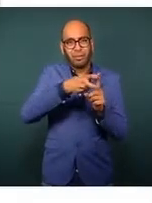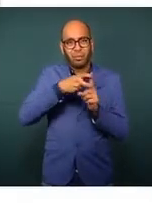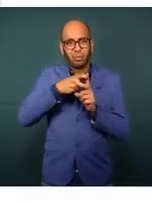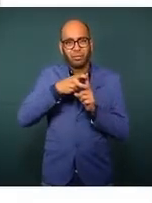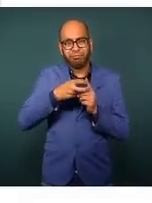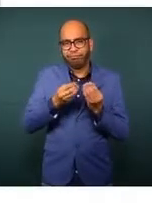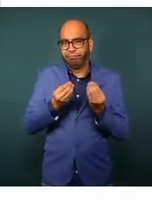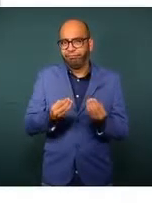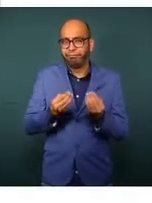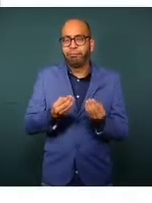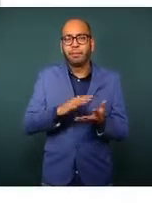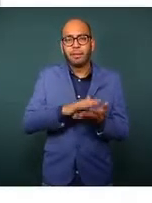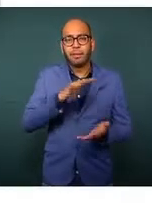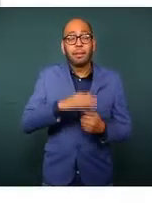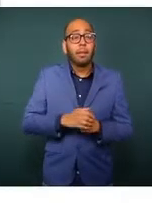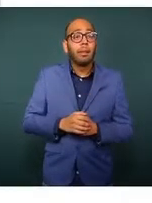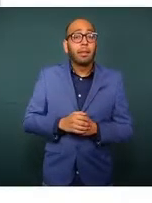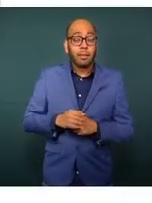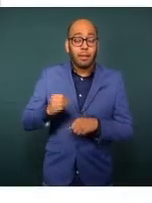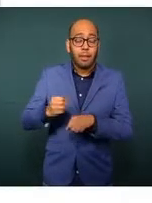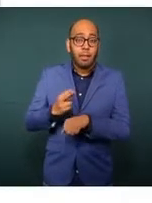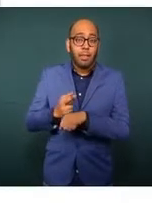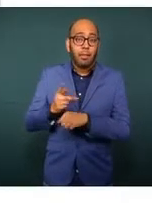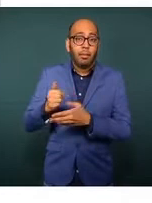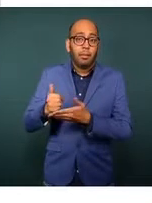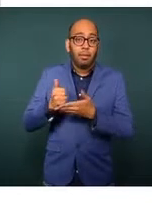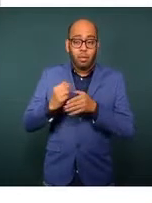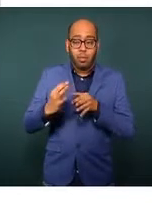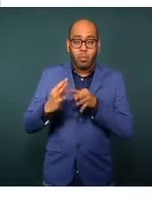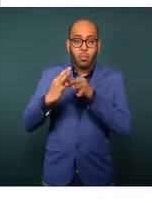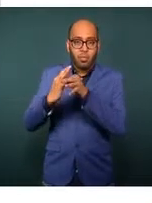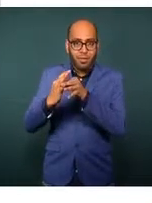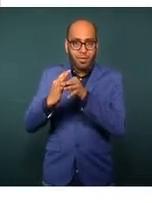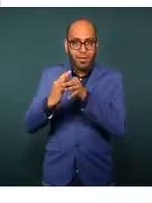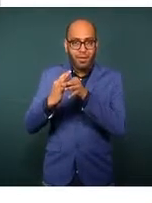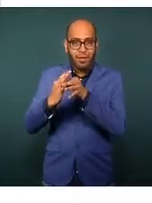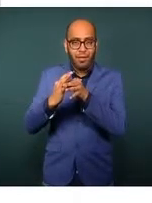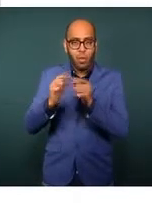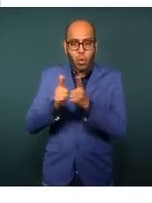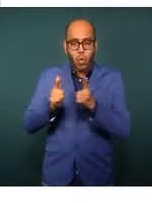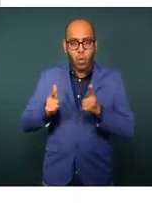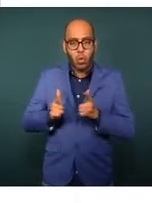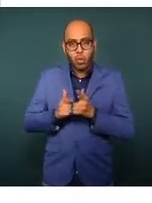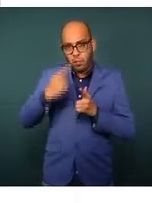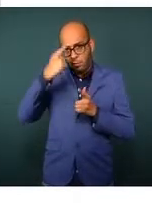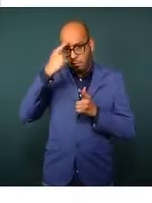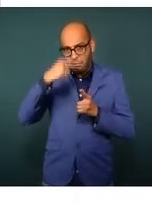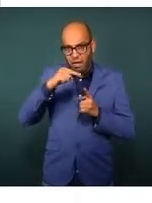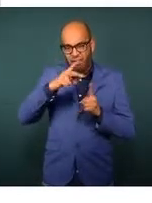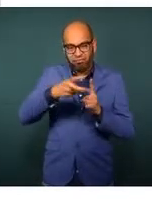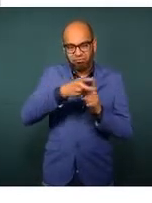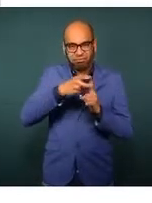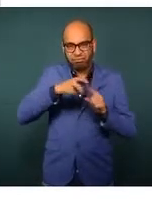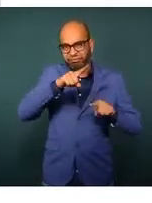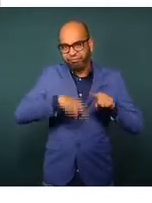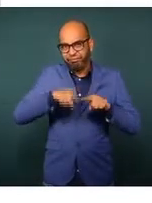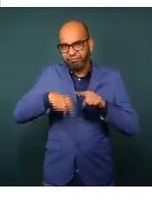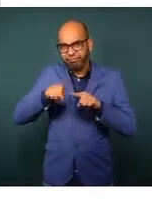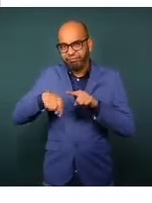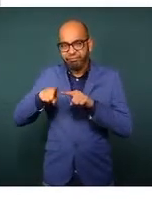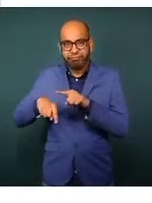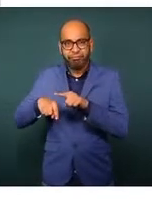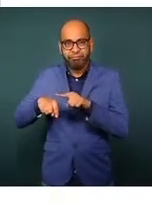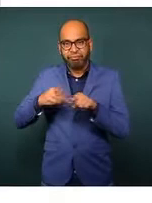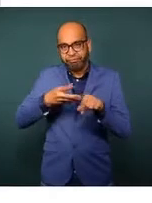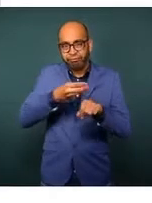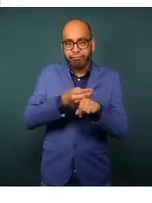sin embargo, con el fortalecimiento de la unidad antisecuestro, que hoy podemos decir que es una de las mejores del país, señor